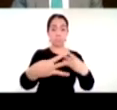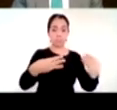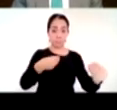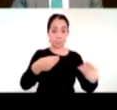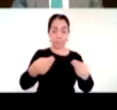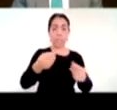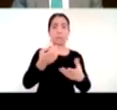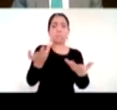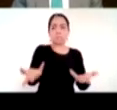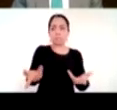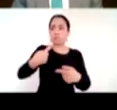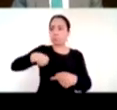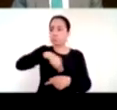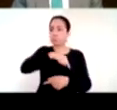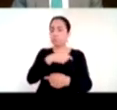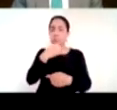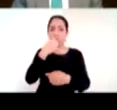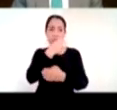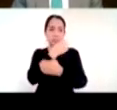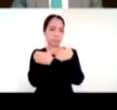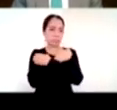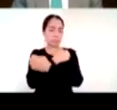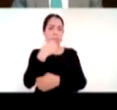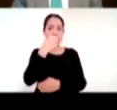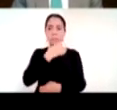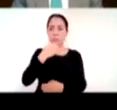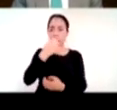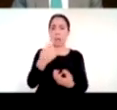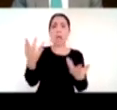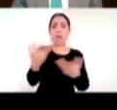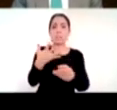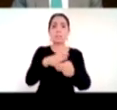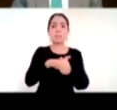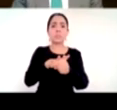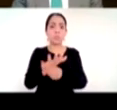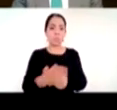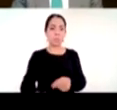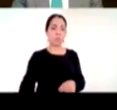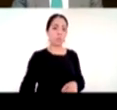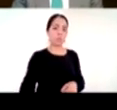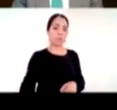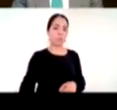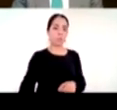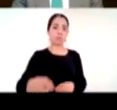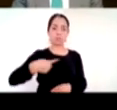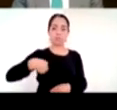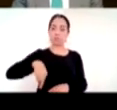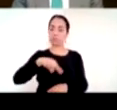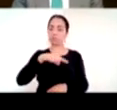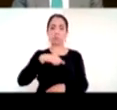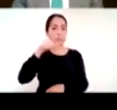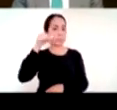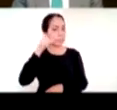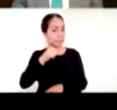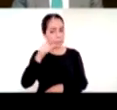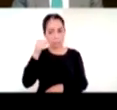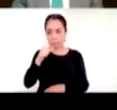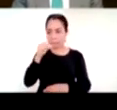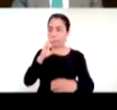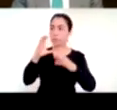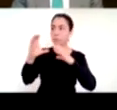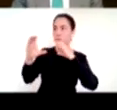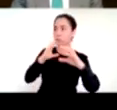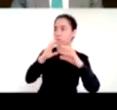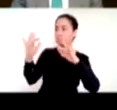y de manera inmediata lo que hicimos aquí siempre siempre en comunicación con la Secretaría de Educación